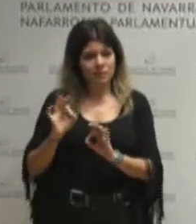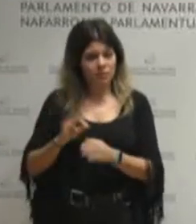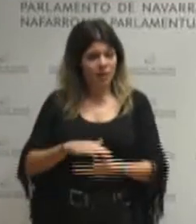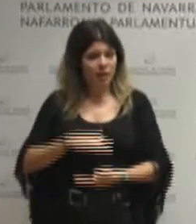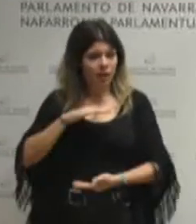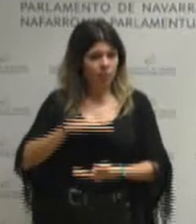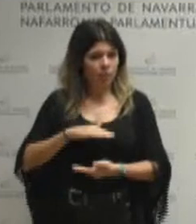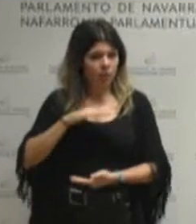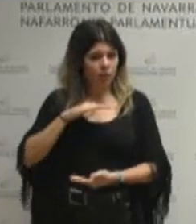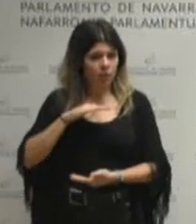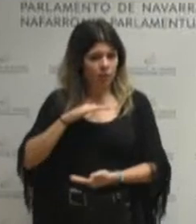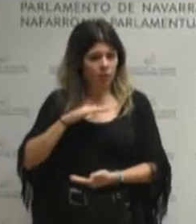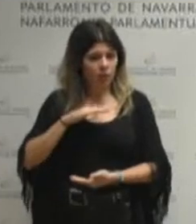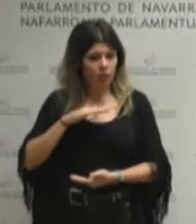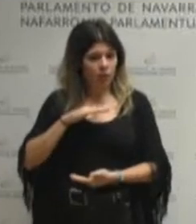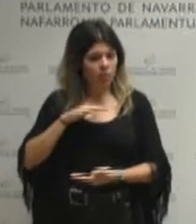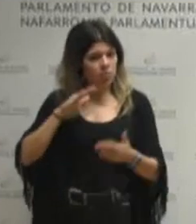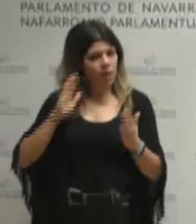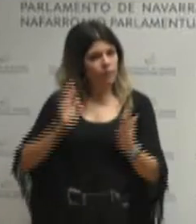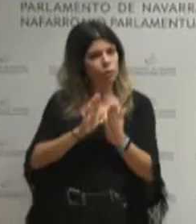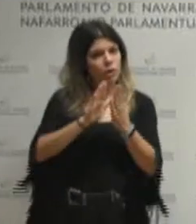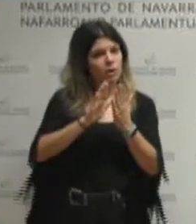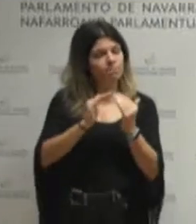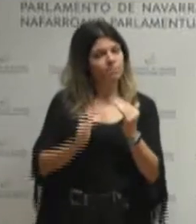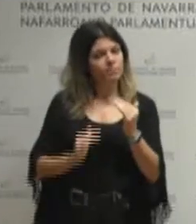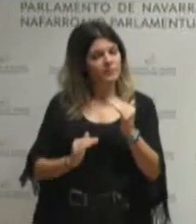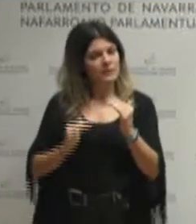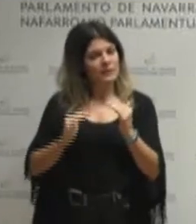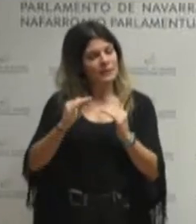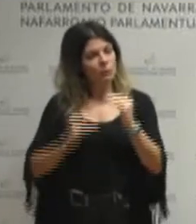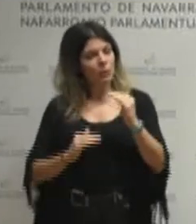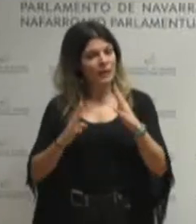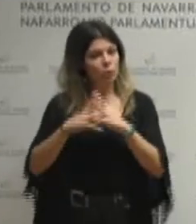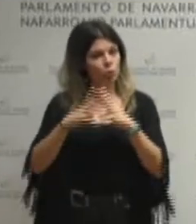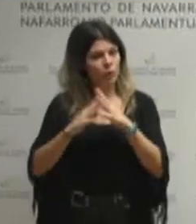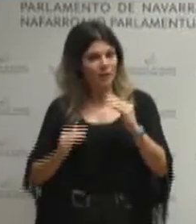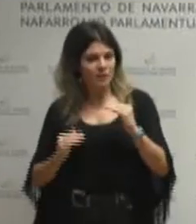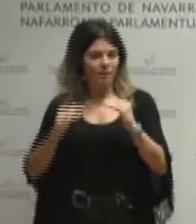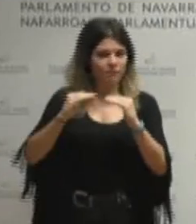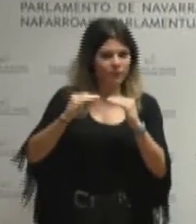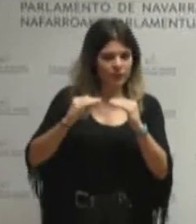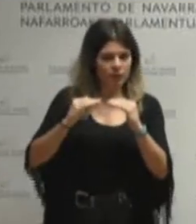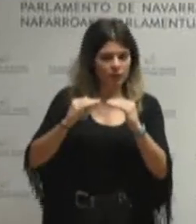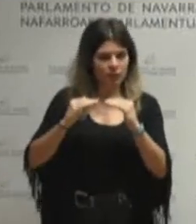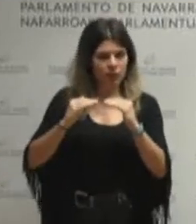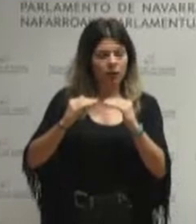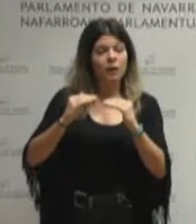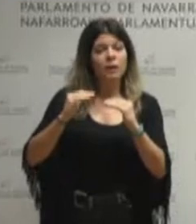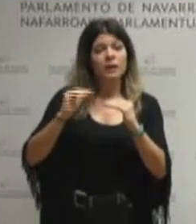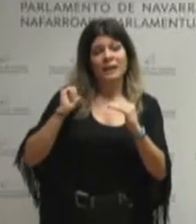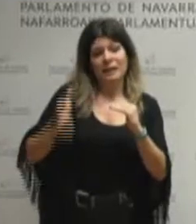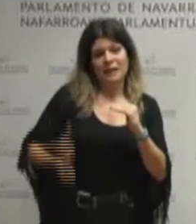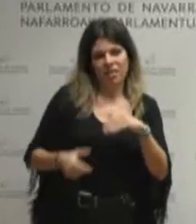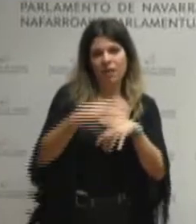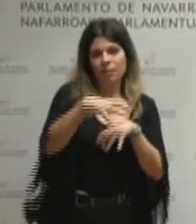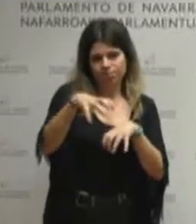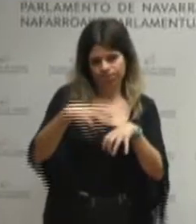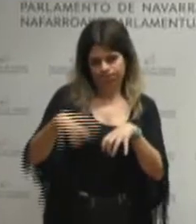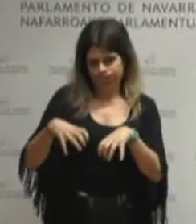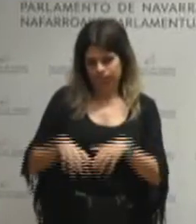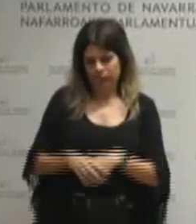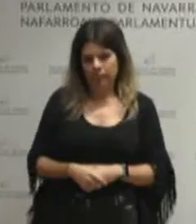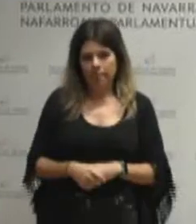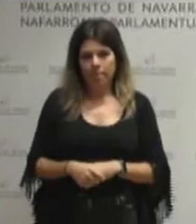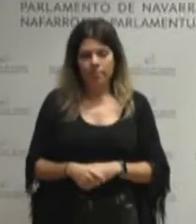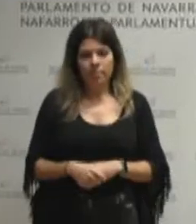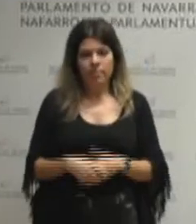para hacer frente a las desigualdades estructurales y para redistribuir la riqueza. Y como